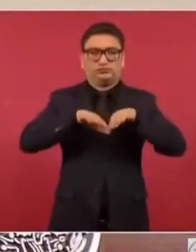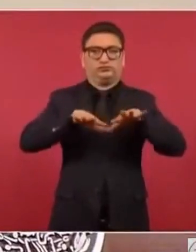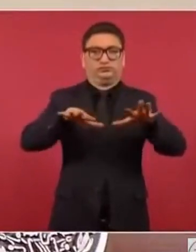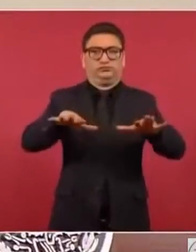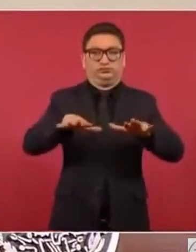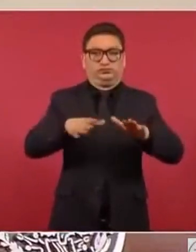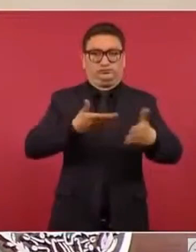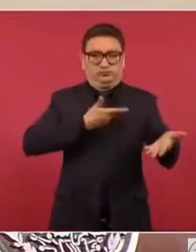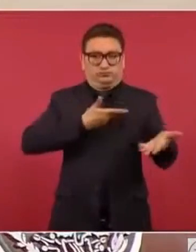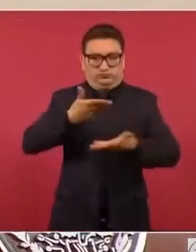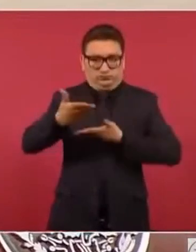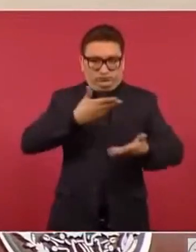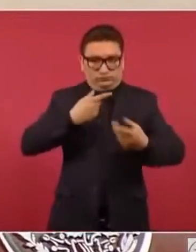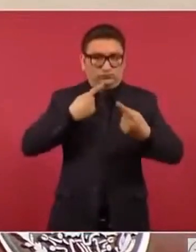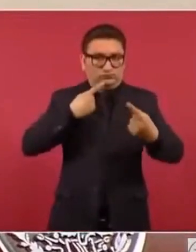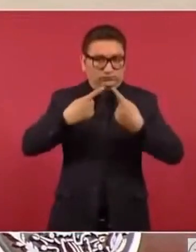¿no?